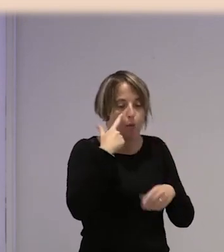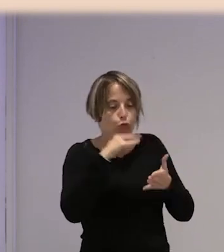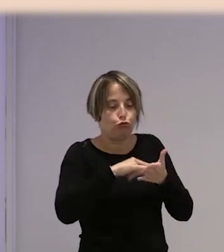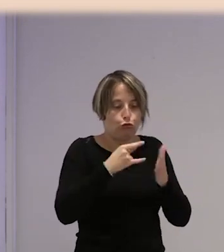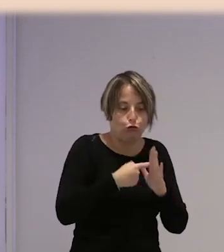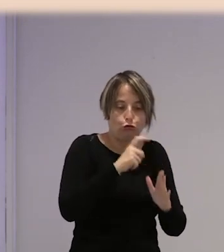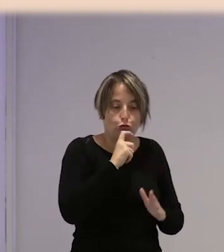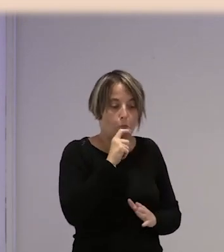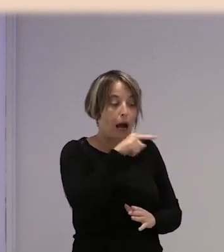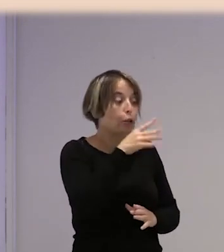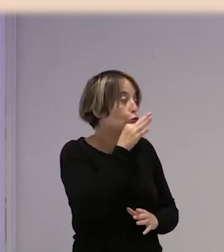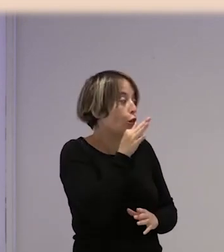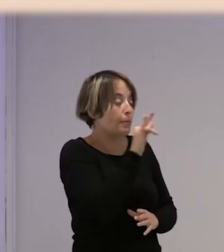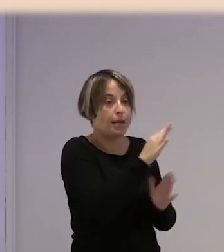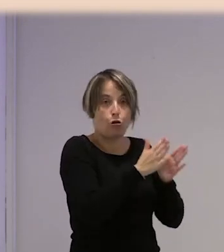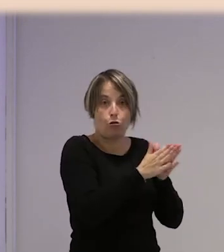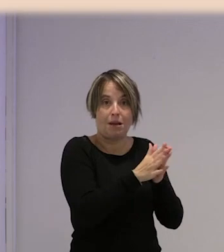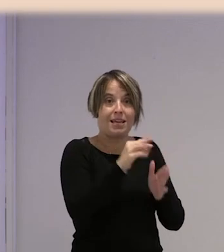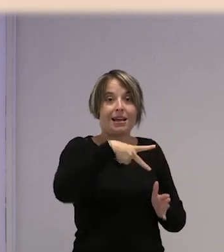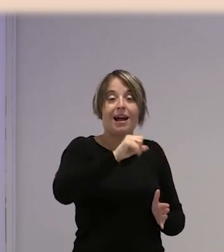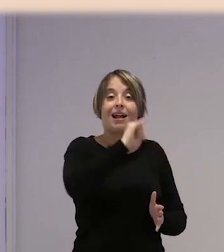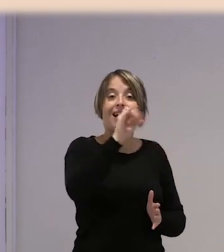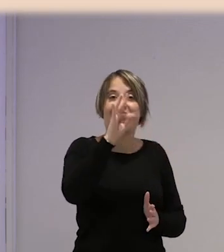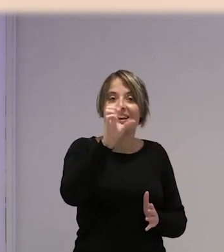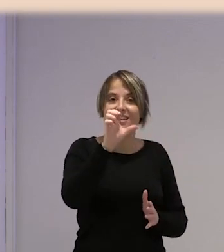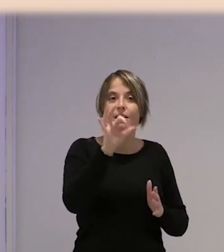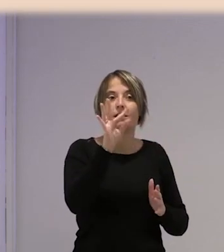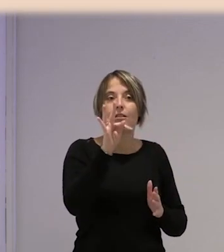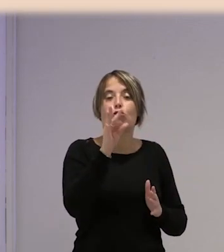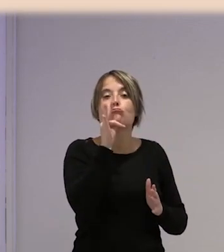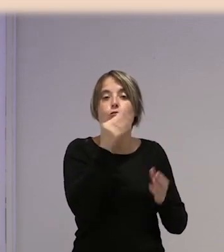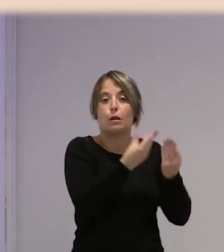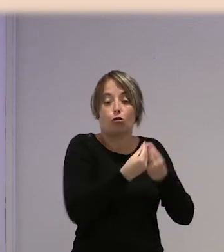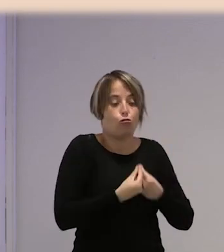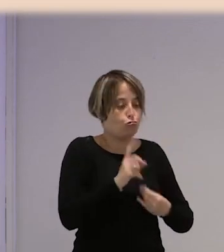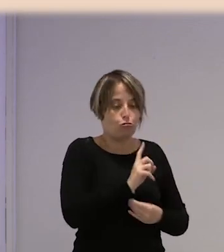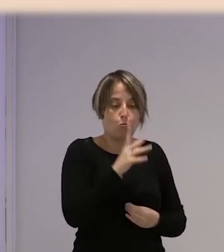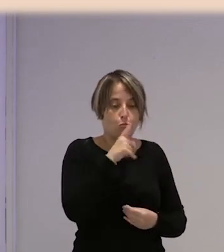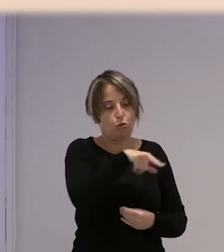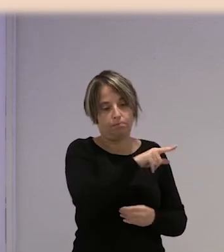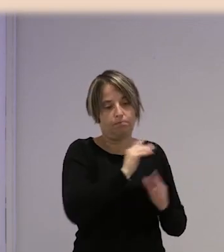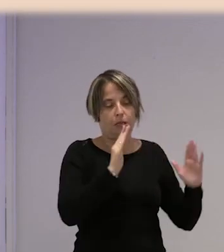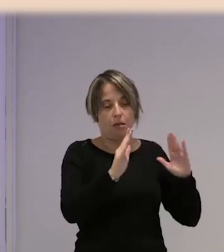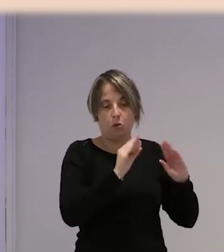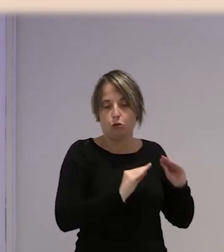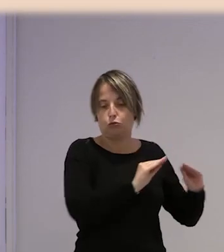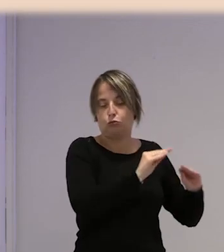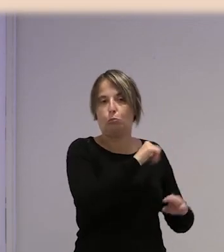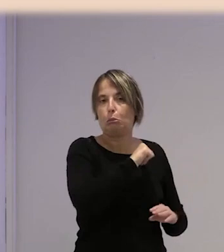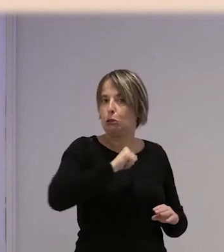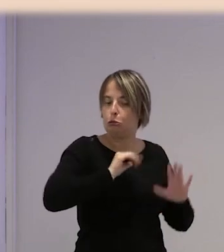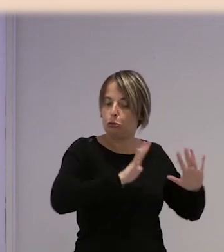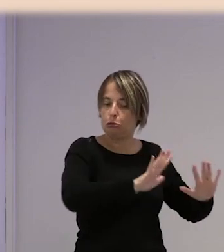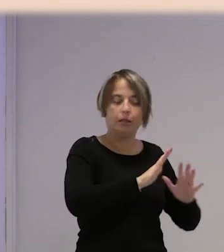En aquel momento, en ayer no estaba todavía con nosotras porque estuvo un tiempo retirada y demás por motivos personales,